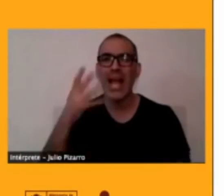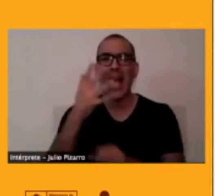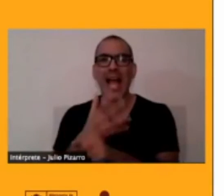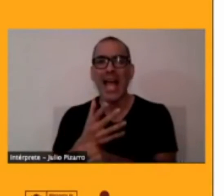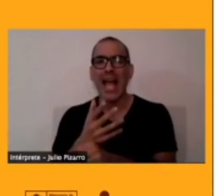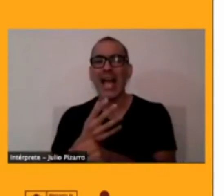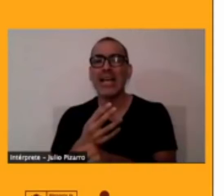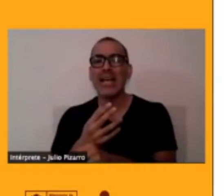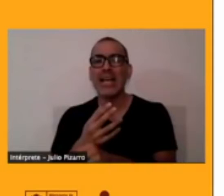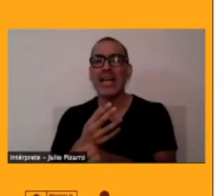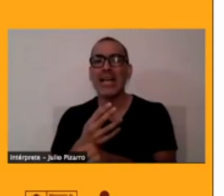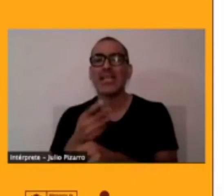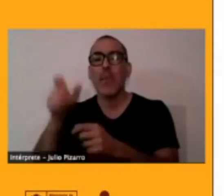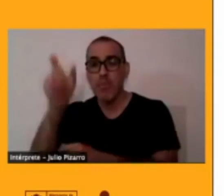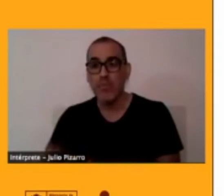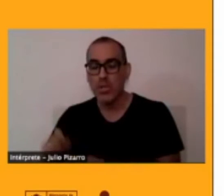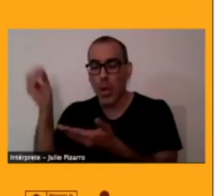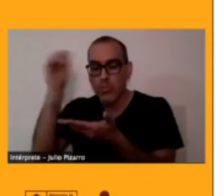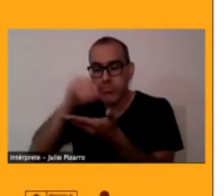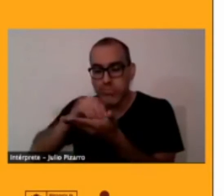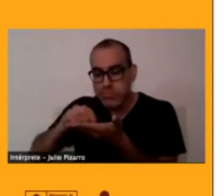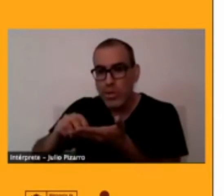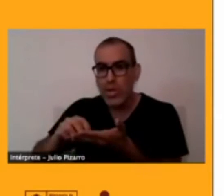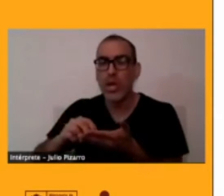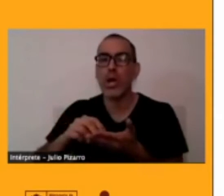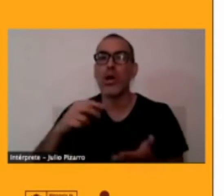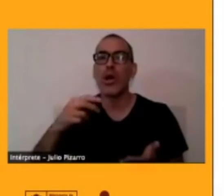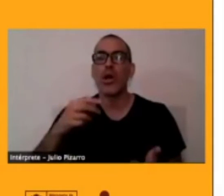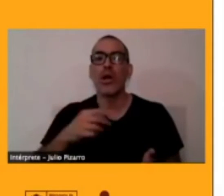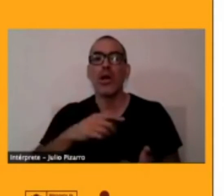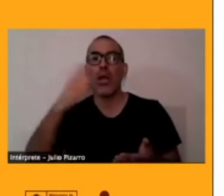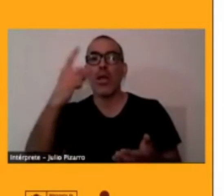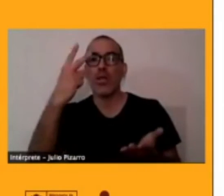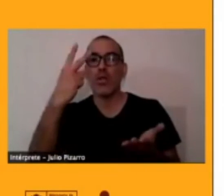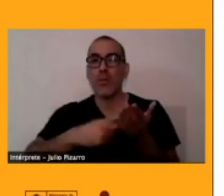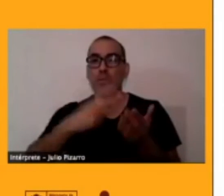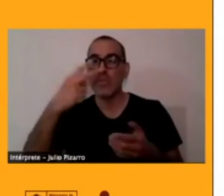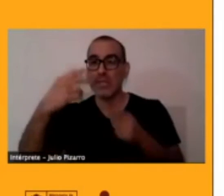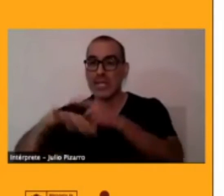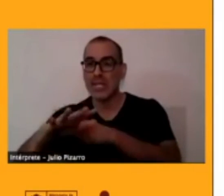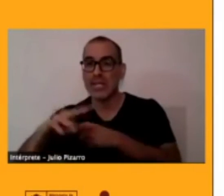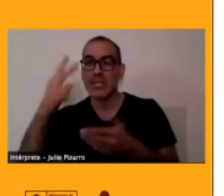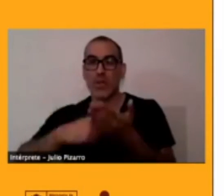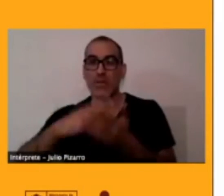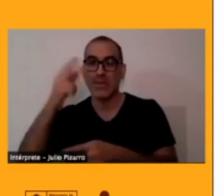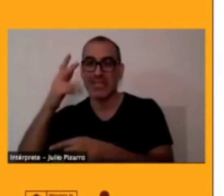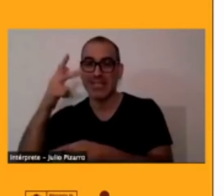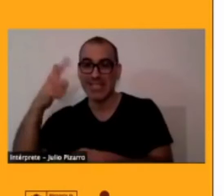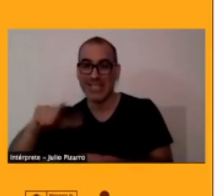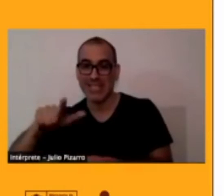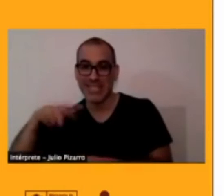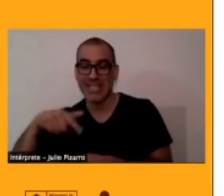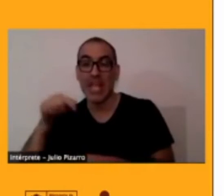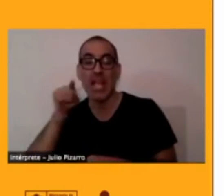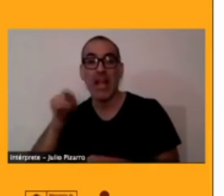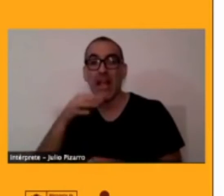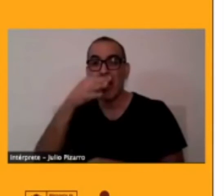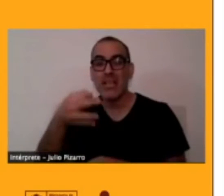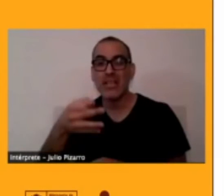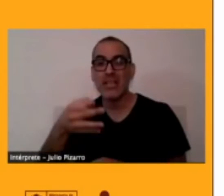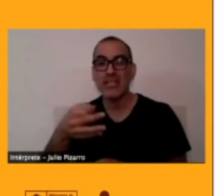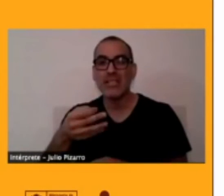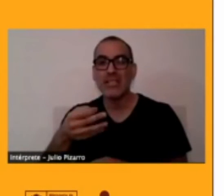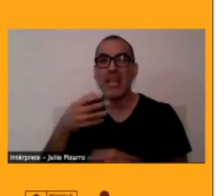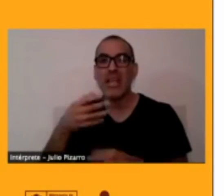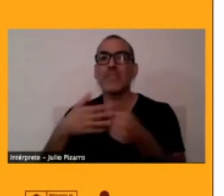-2017, que era hablada por los nativos licanantay o atacameños,